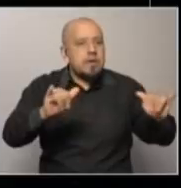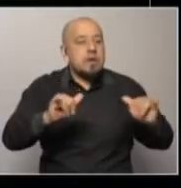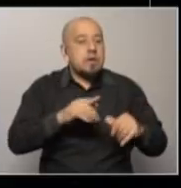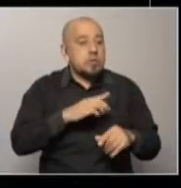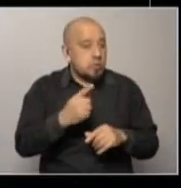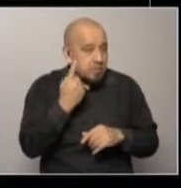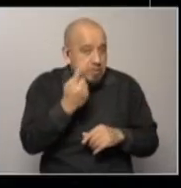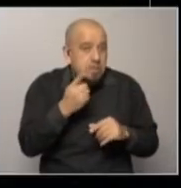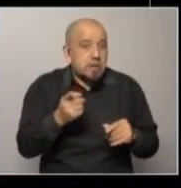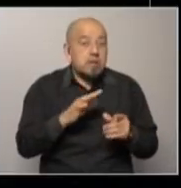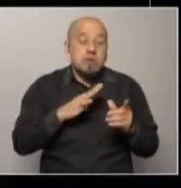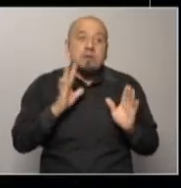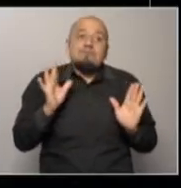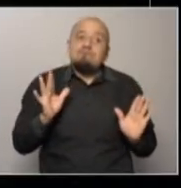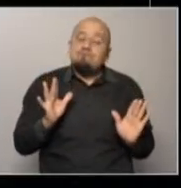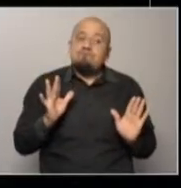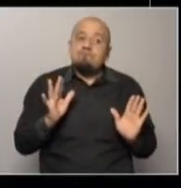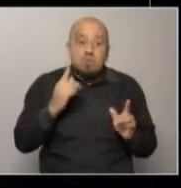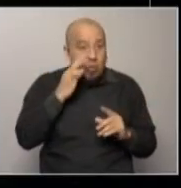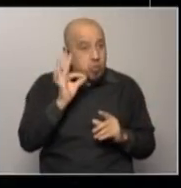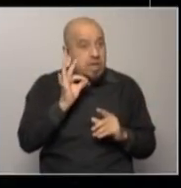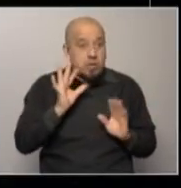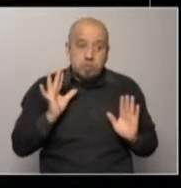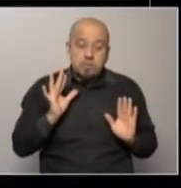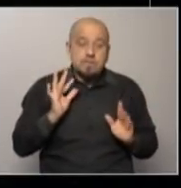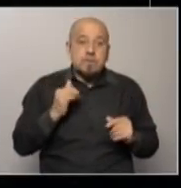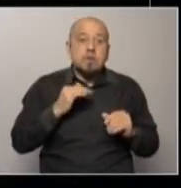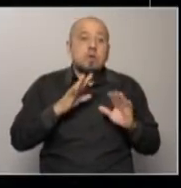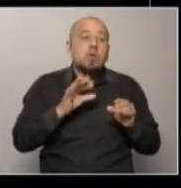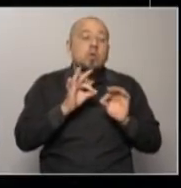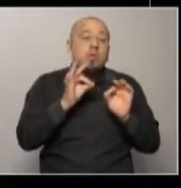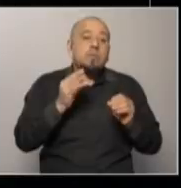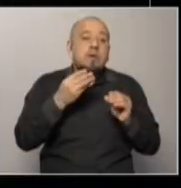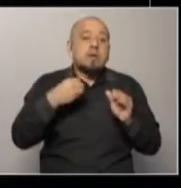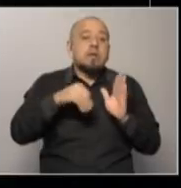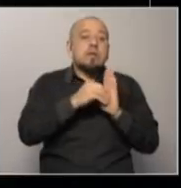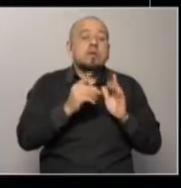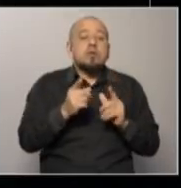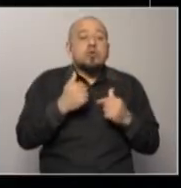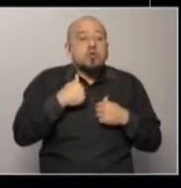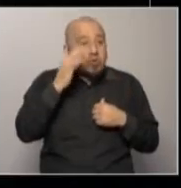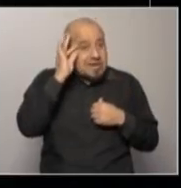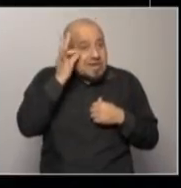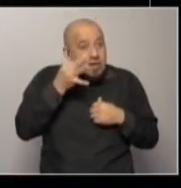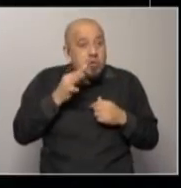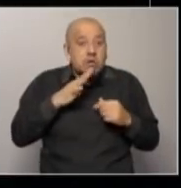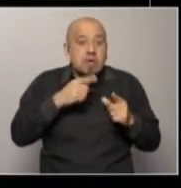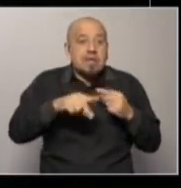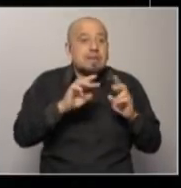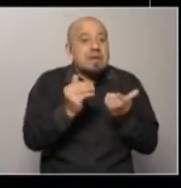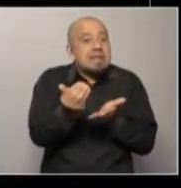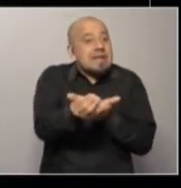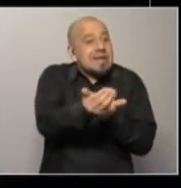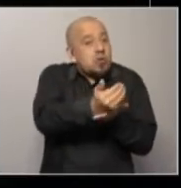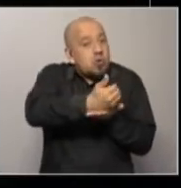la principal luz roja. Yo, a diferencia, o para agregar en realidad a lo que decía Agustín, yo creo que el grueso del recorte,